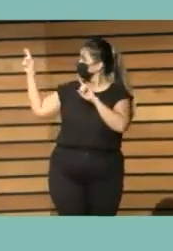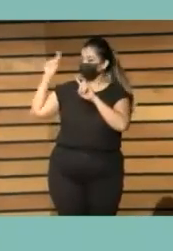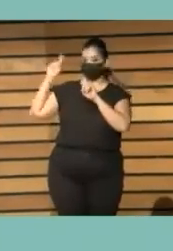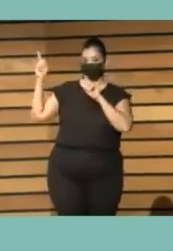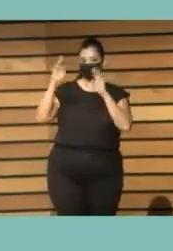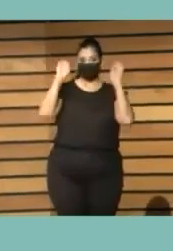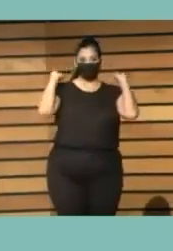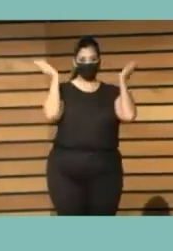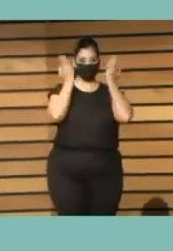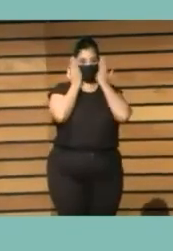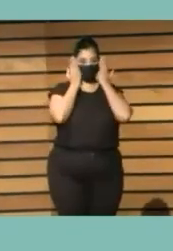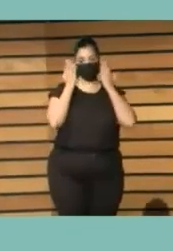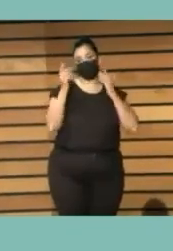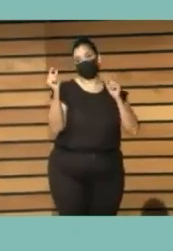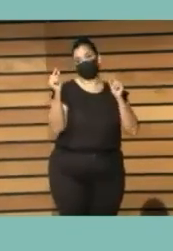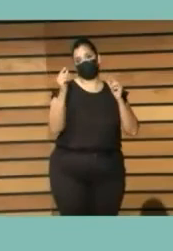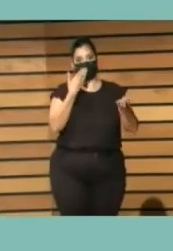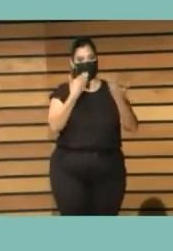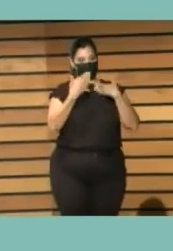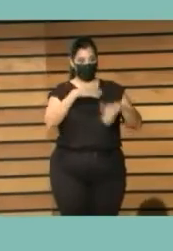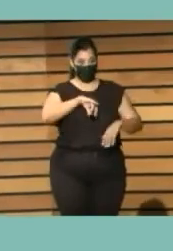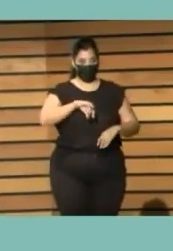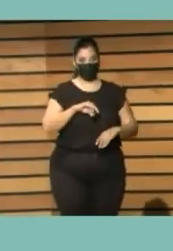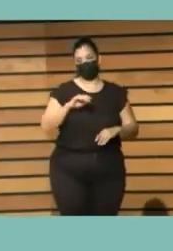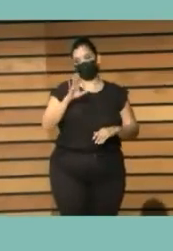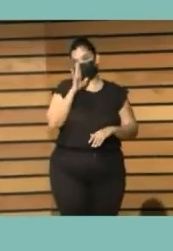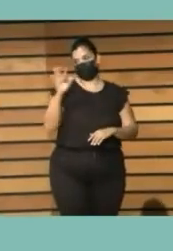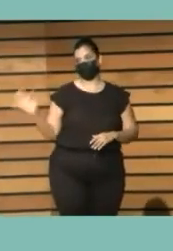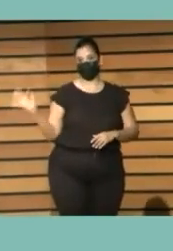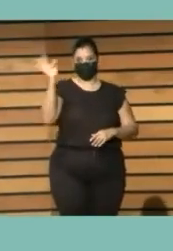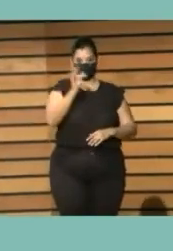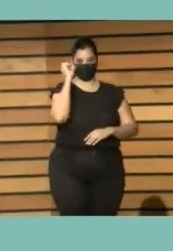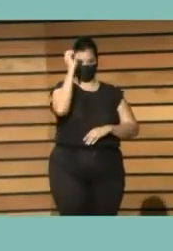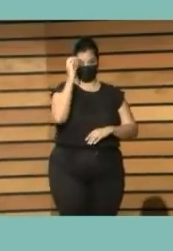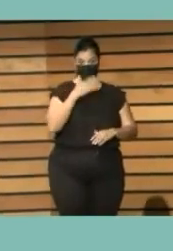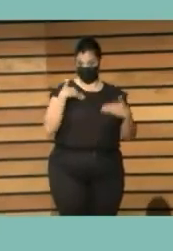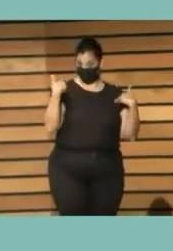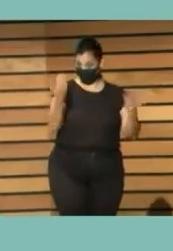conversación no hace falta que sea ahora y damos paso a los siguientes ¿os parece?